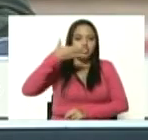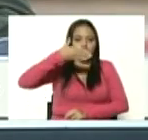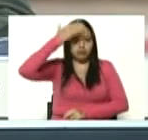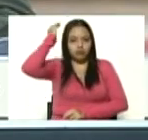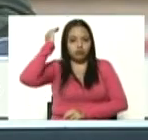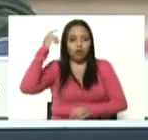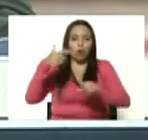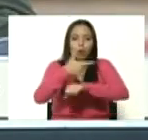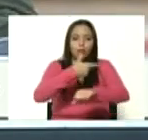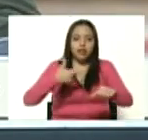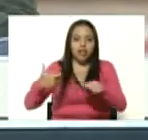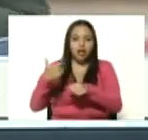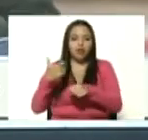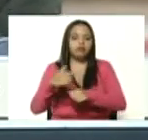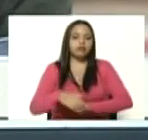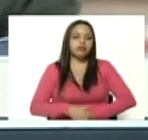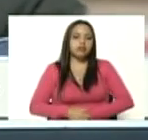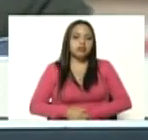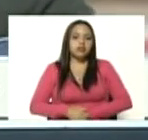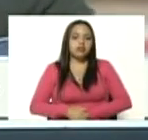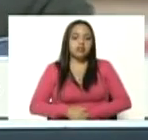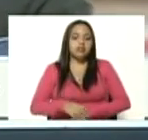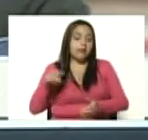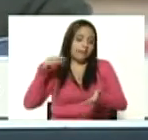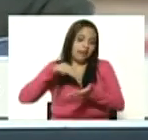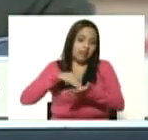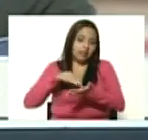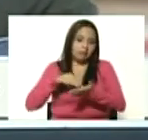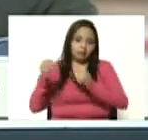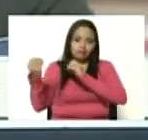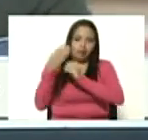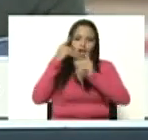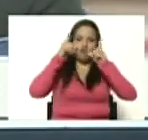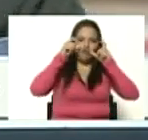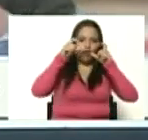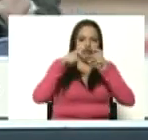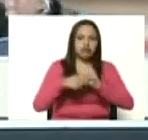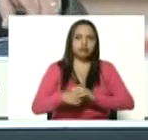Miranda, me mandó una foto aquí a mi teléfono, aquí la tengo.